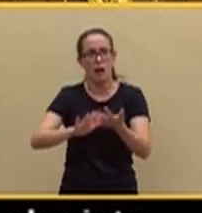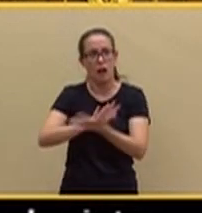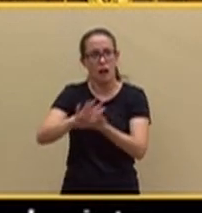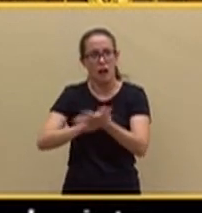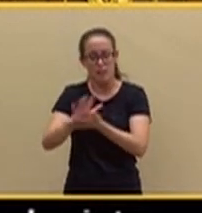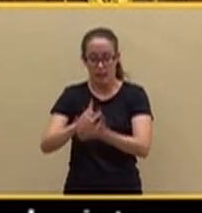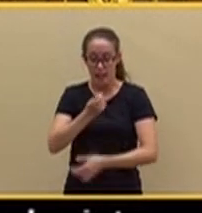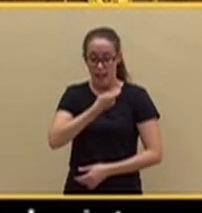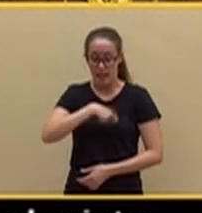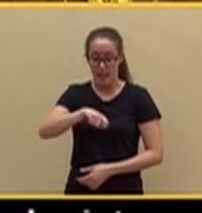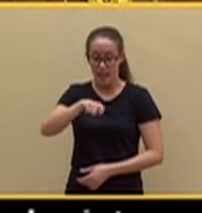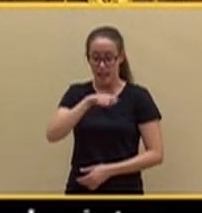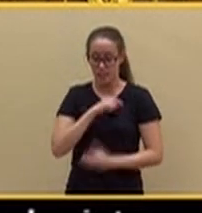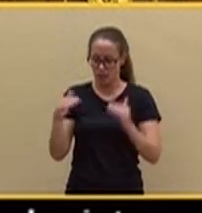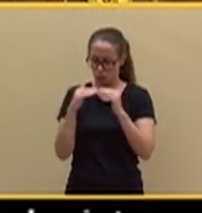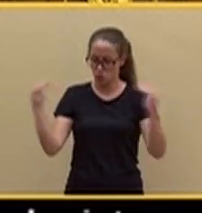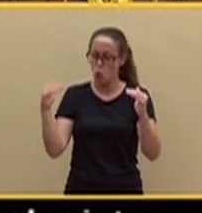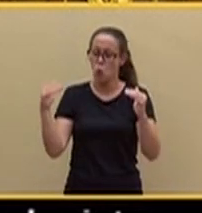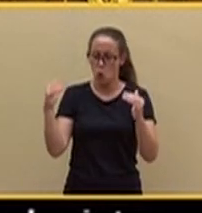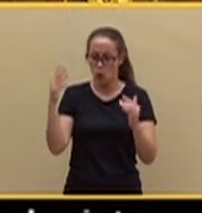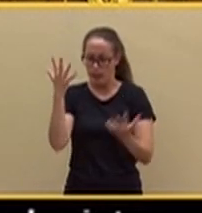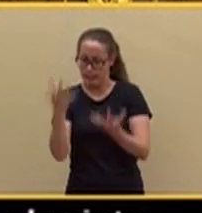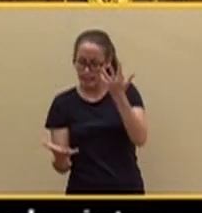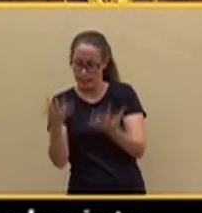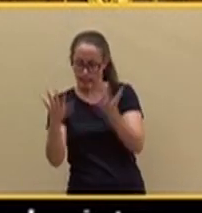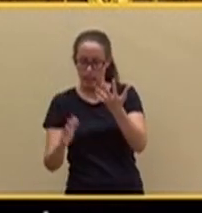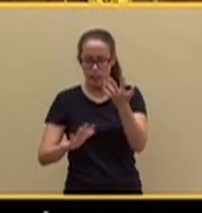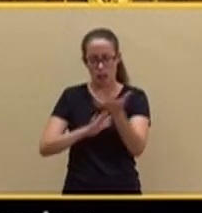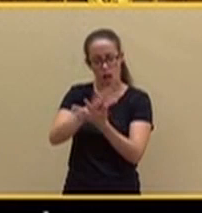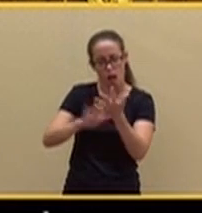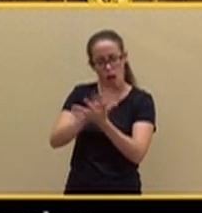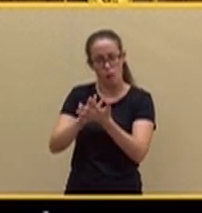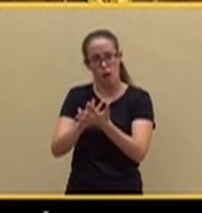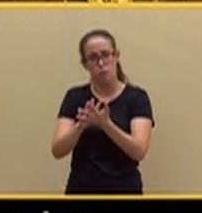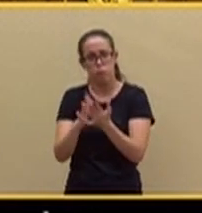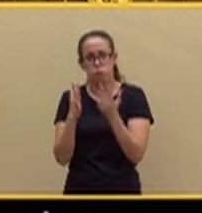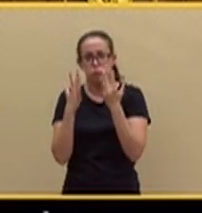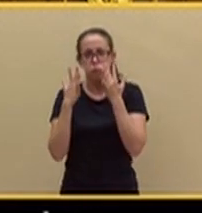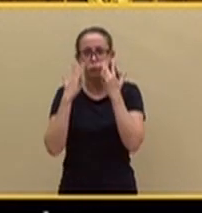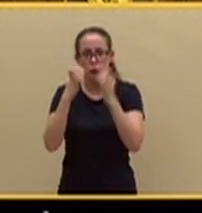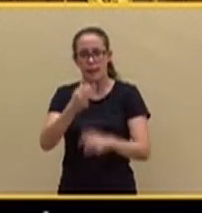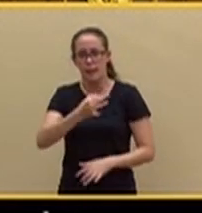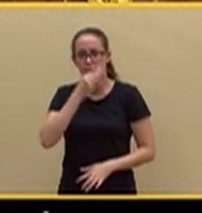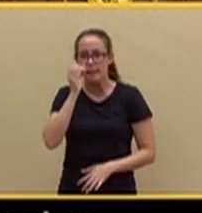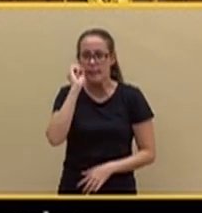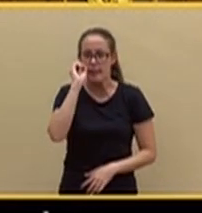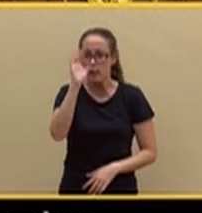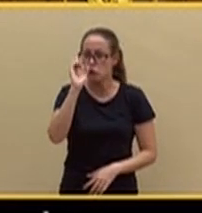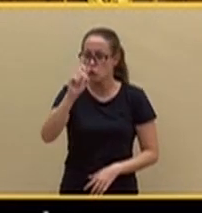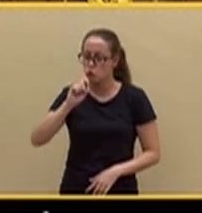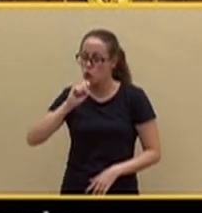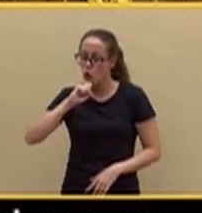y donde, de alguna manera, se trasluce, se infiere un discurso del odio cargado de rabia, precisamente, de aquellos